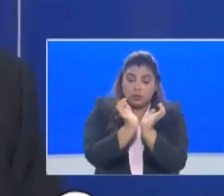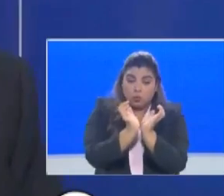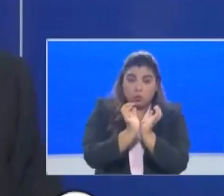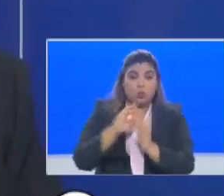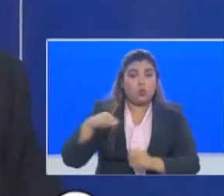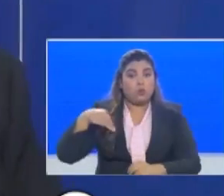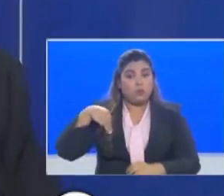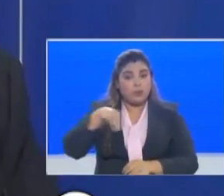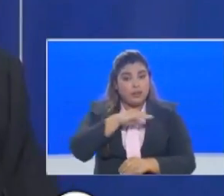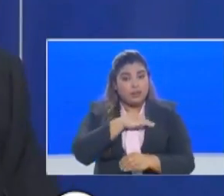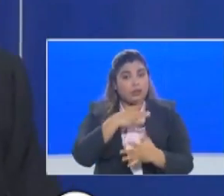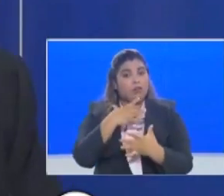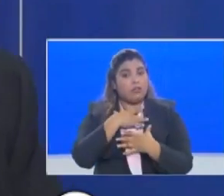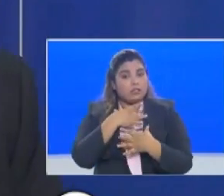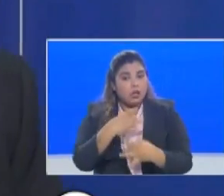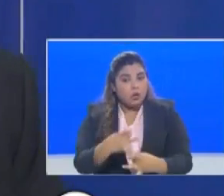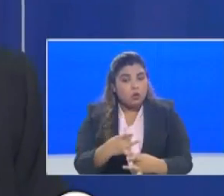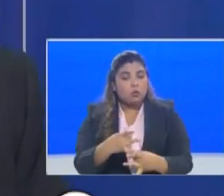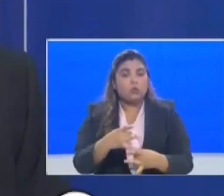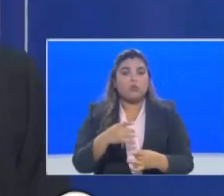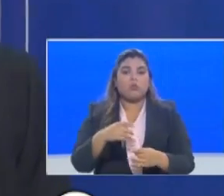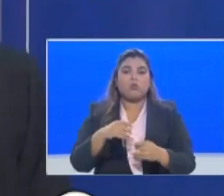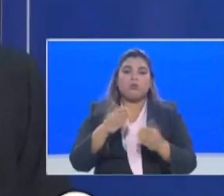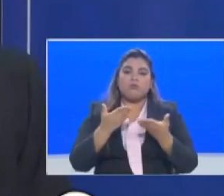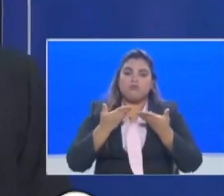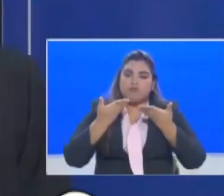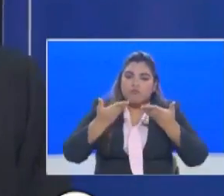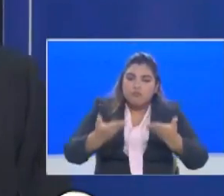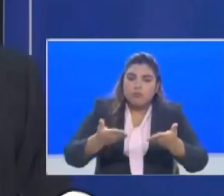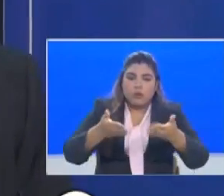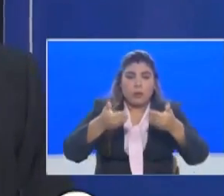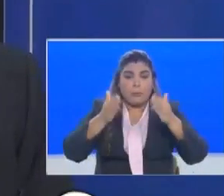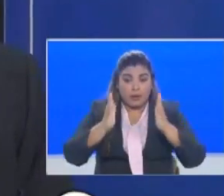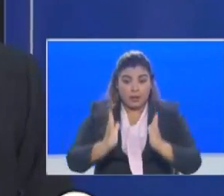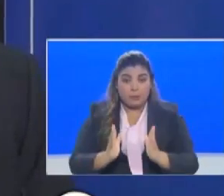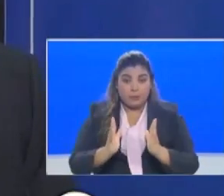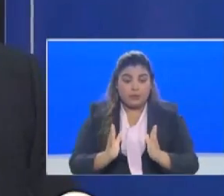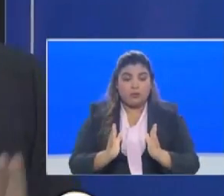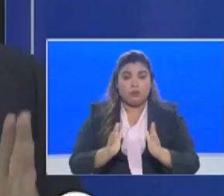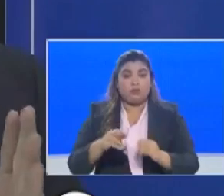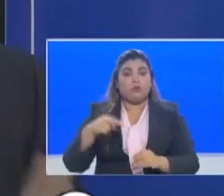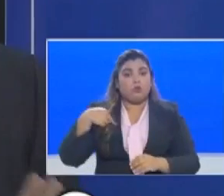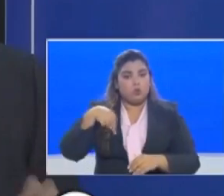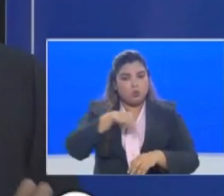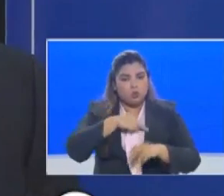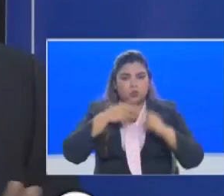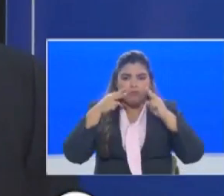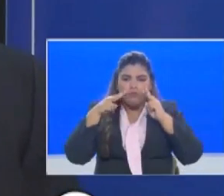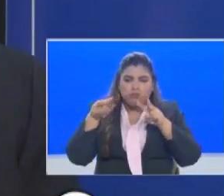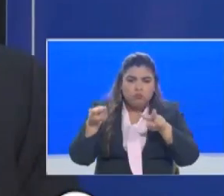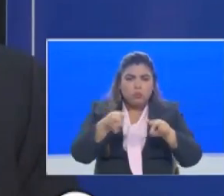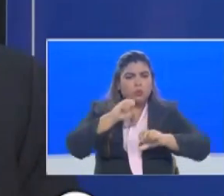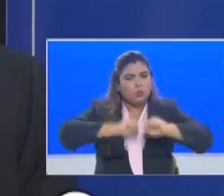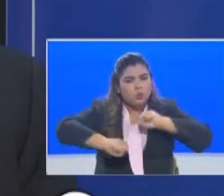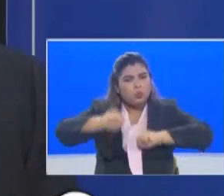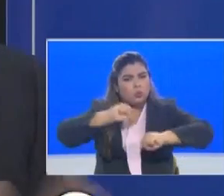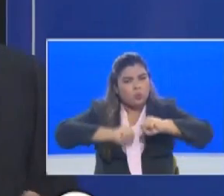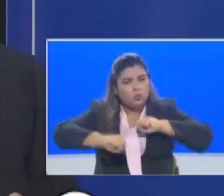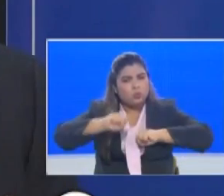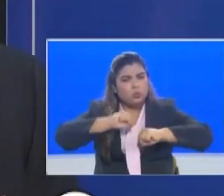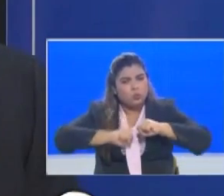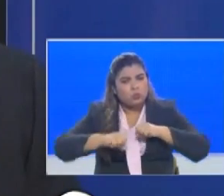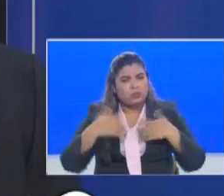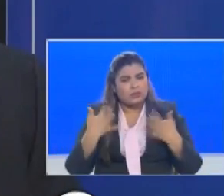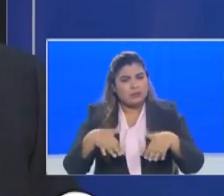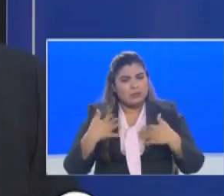Ministerio de Salud, como parte del sistema sanitario panameño, estamos librando una lucha intensa en